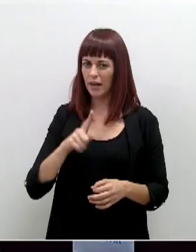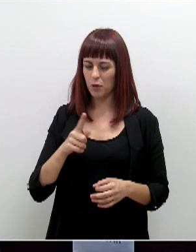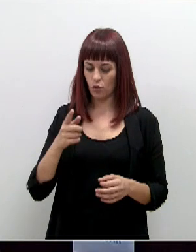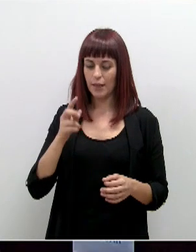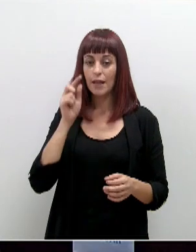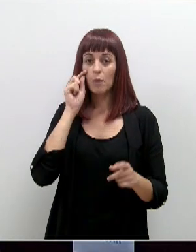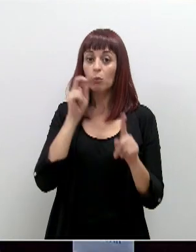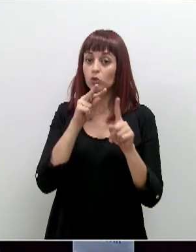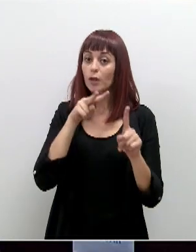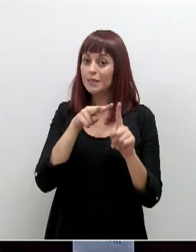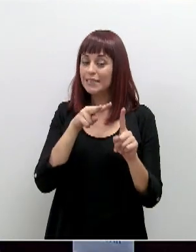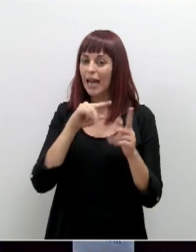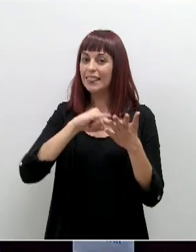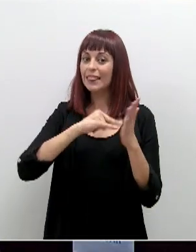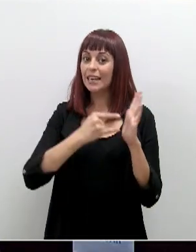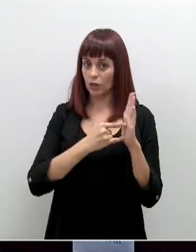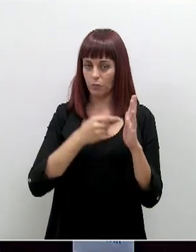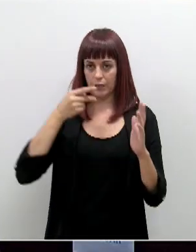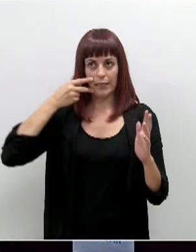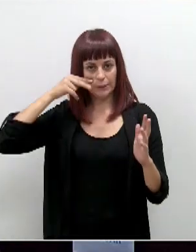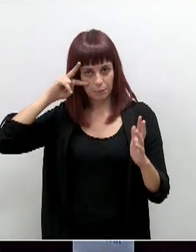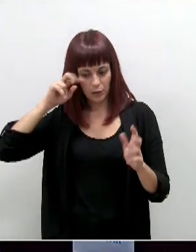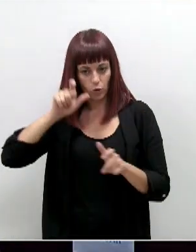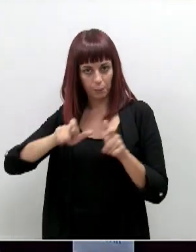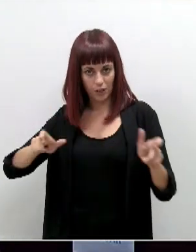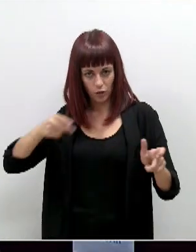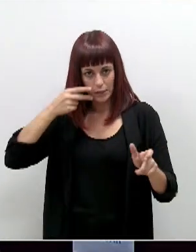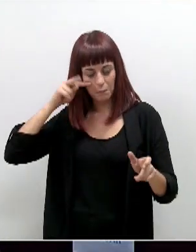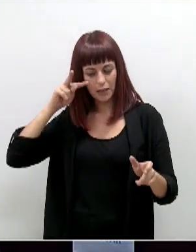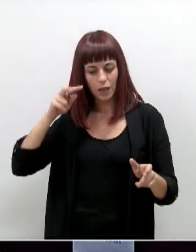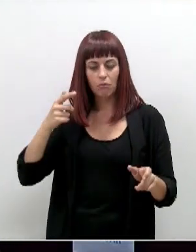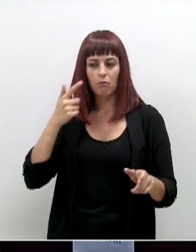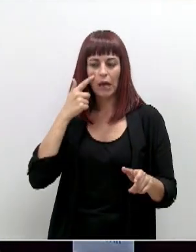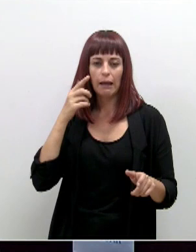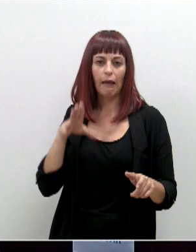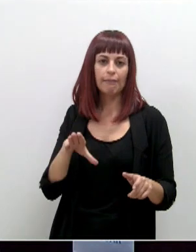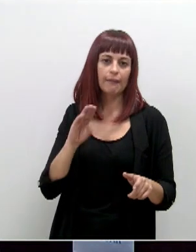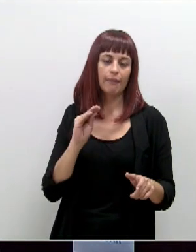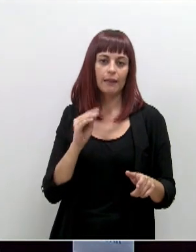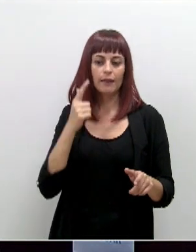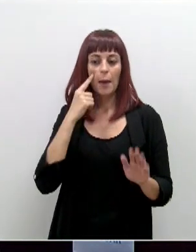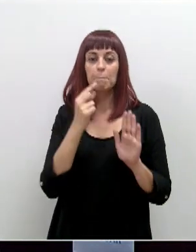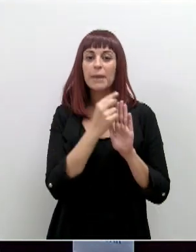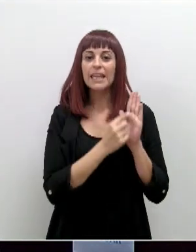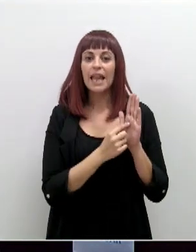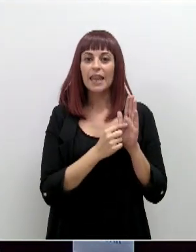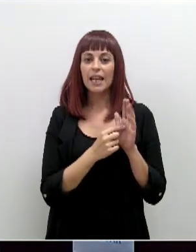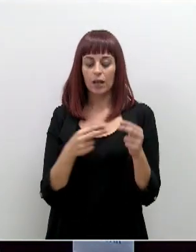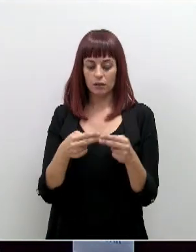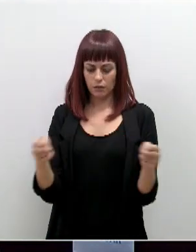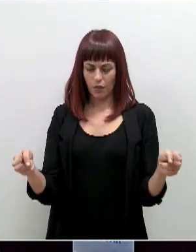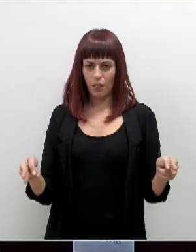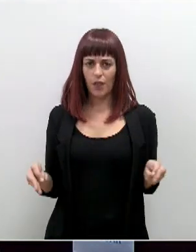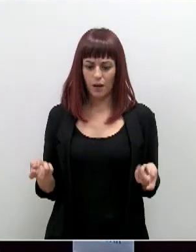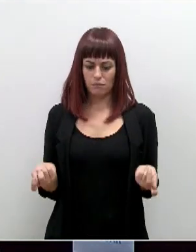vista técnico hay expertos que entienden que, digamos, esta medida del cierre perimetral es